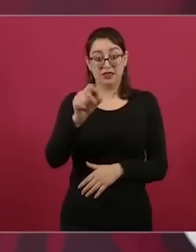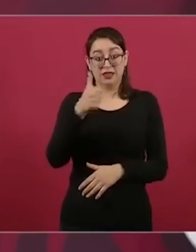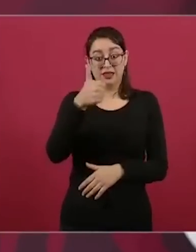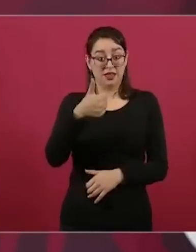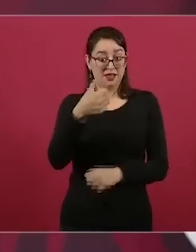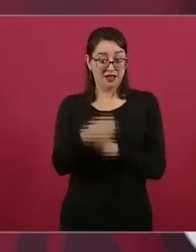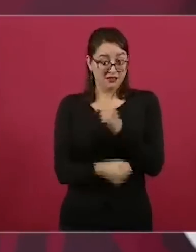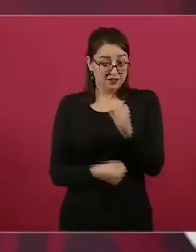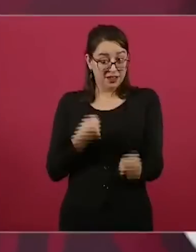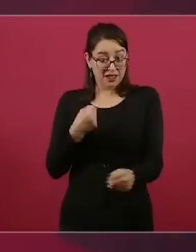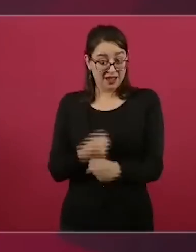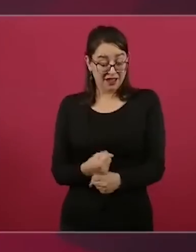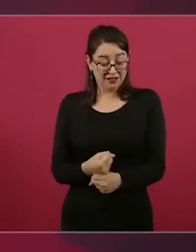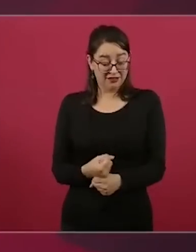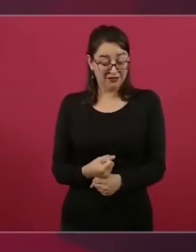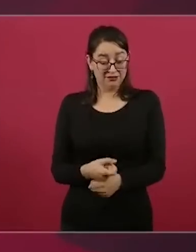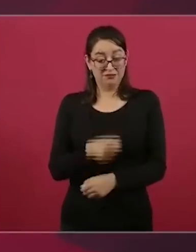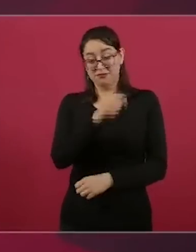años.